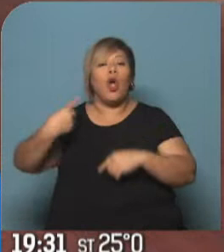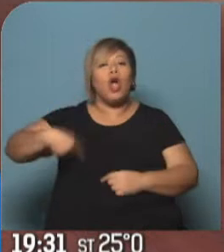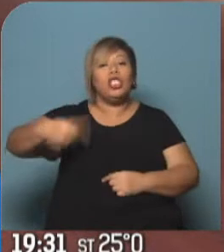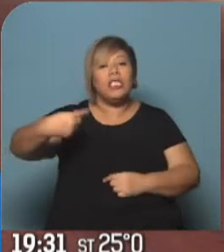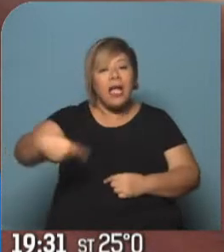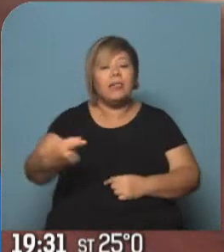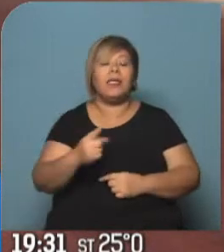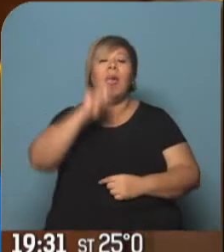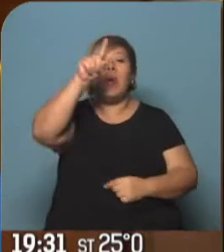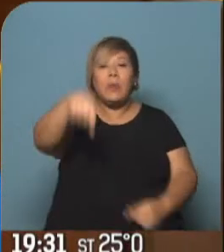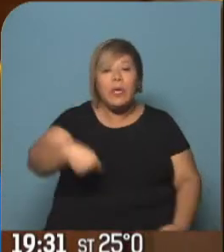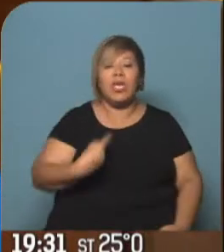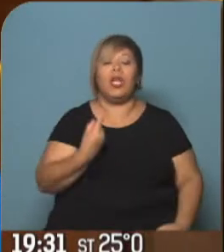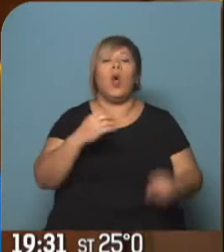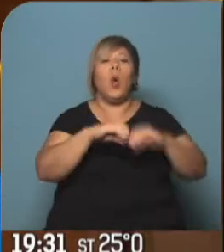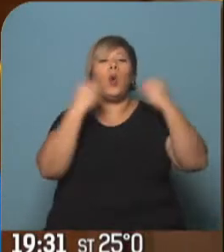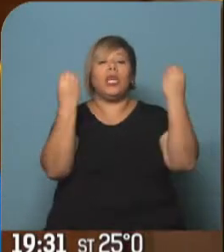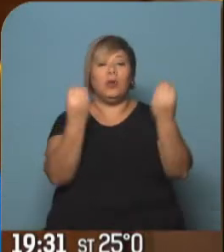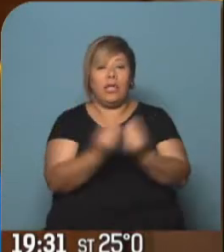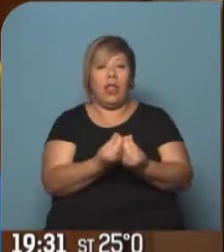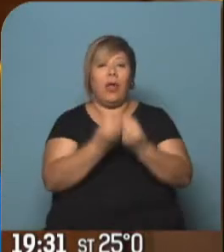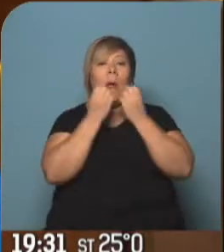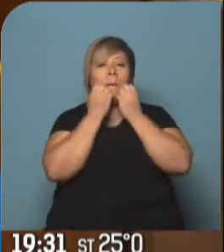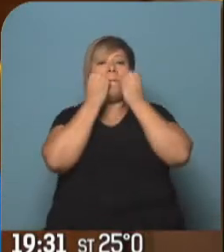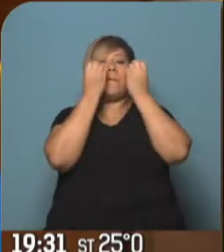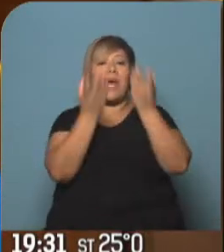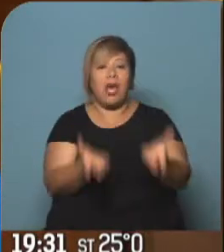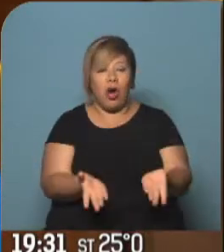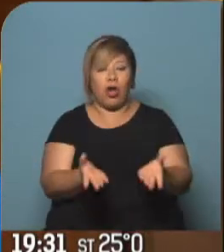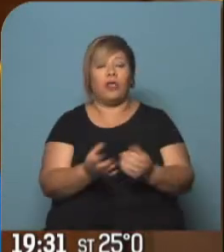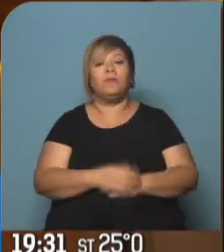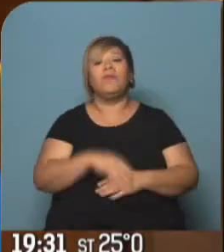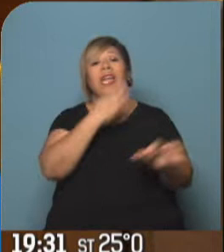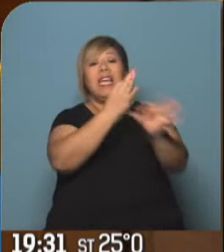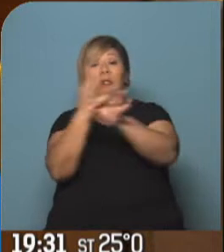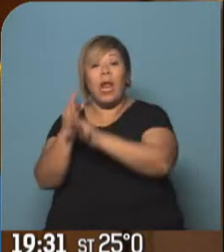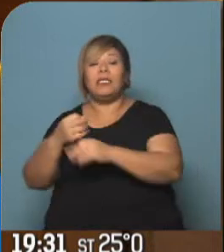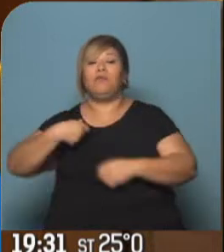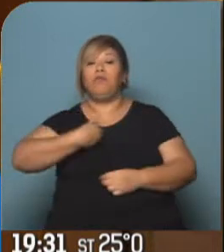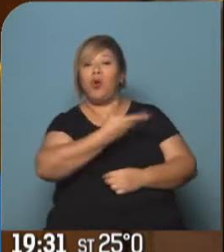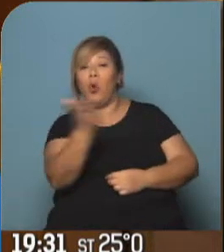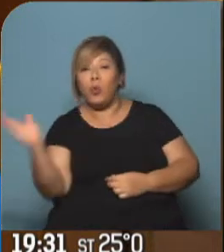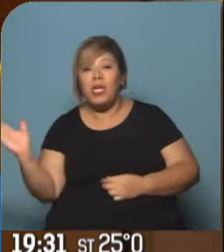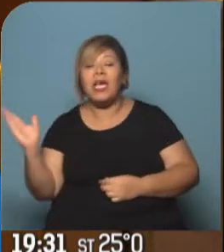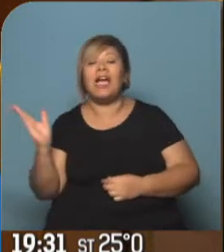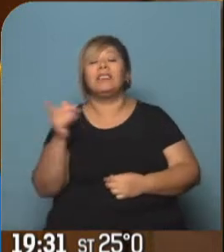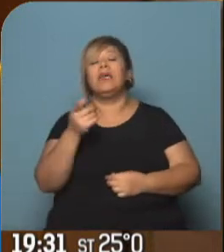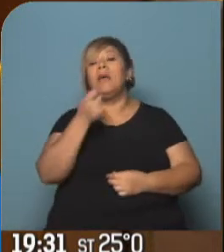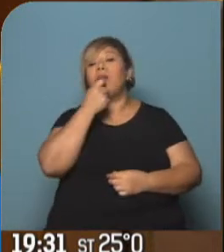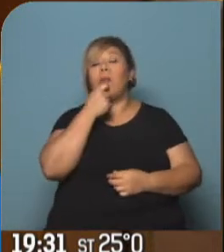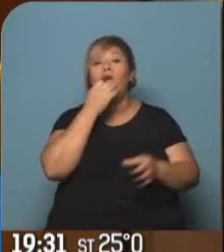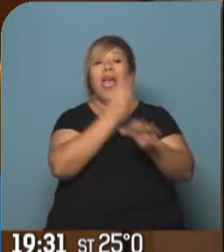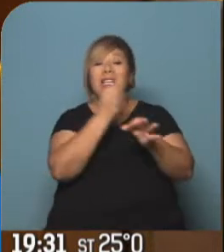resultado que la escuela pública empiece a obtener mejores resultados, dieron por resultado que las escuelas más vulnerables